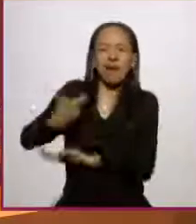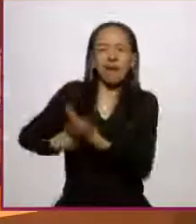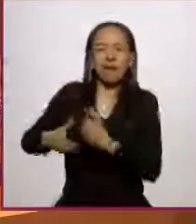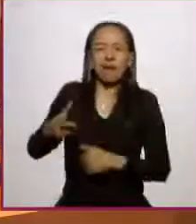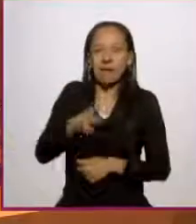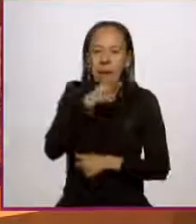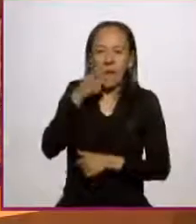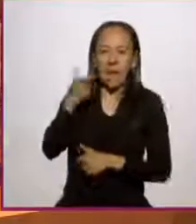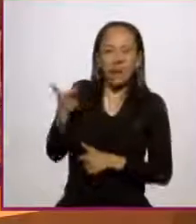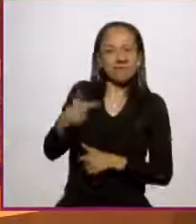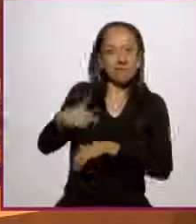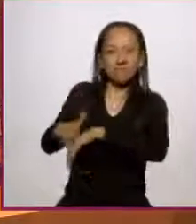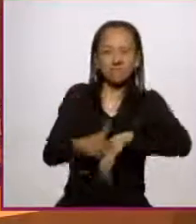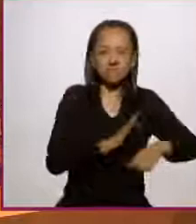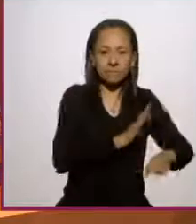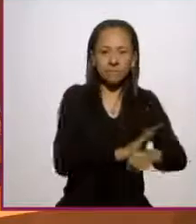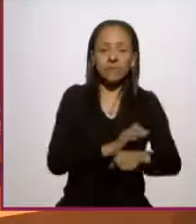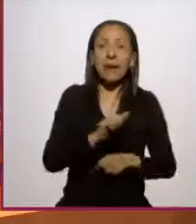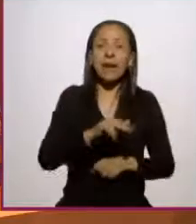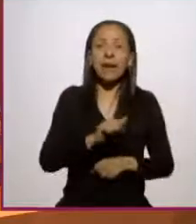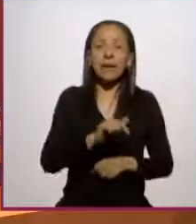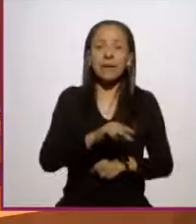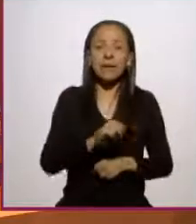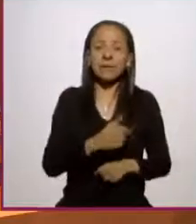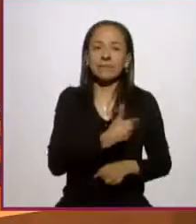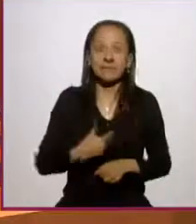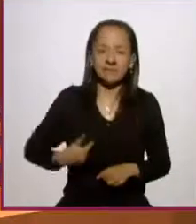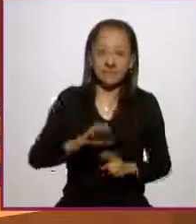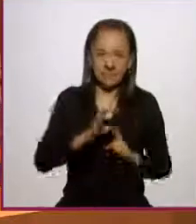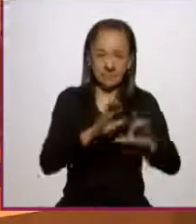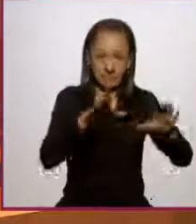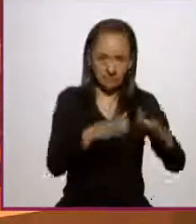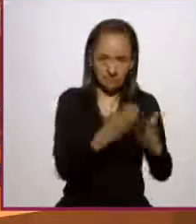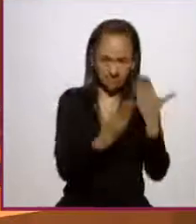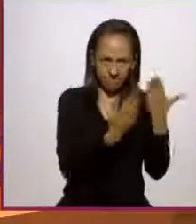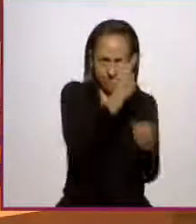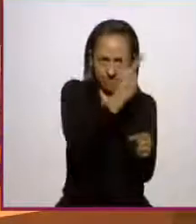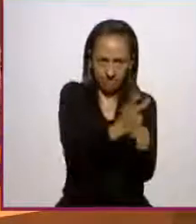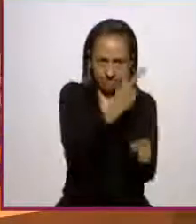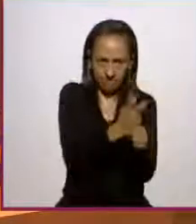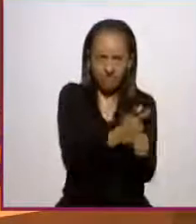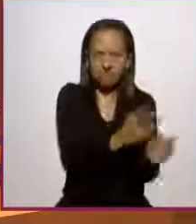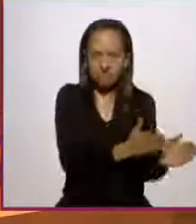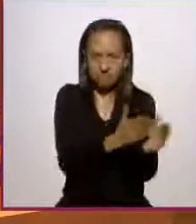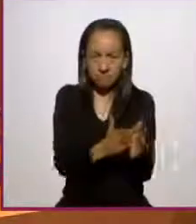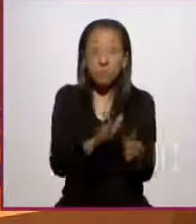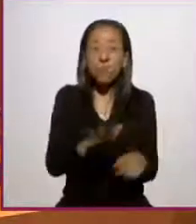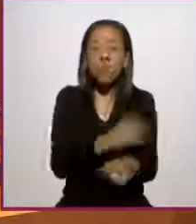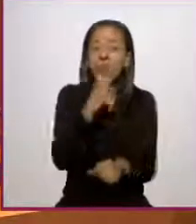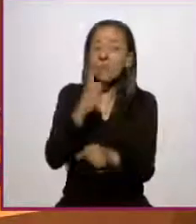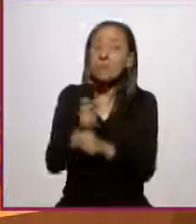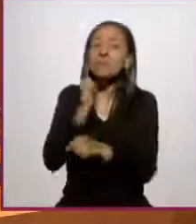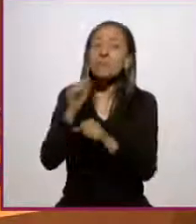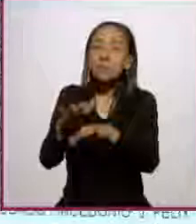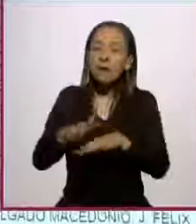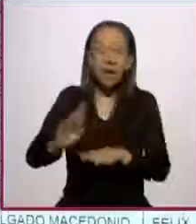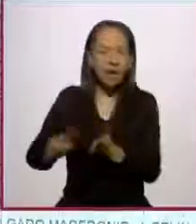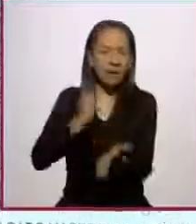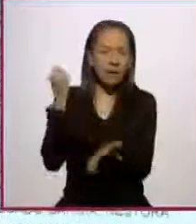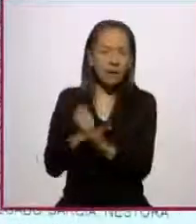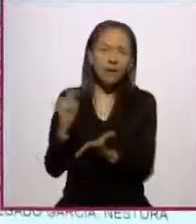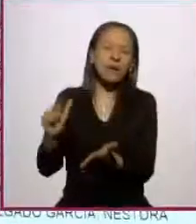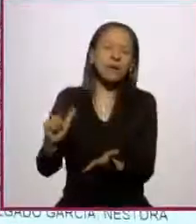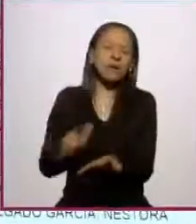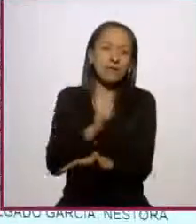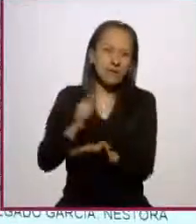explicó Ana Lilia Rivera, presidenta de la Comisión de Estudios Legislativo II, luego de que el Senado aprobara la ley federal para el